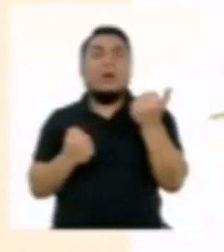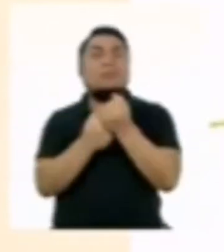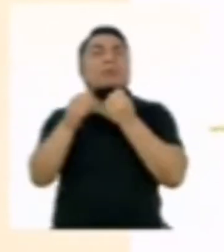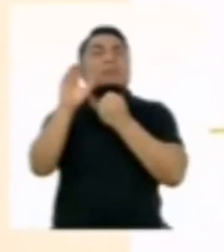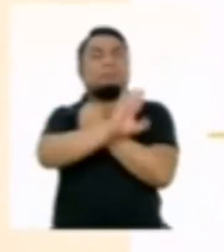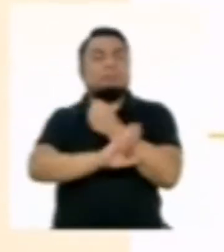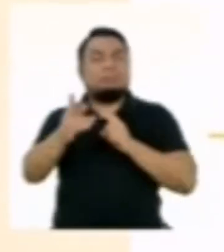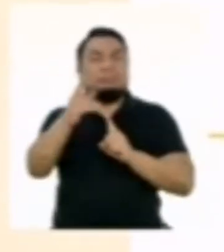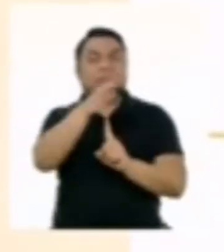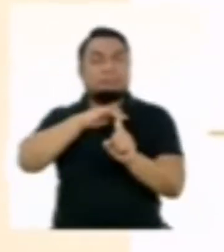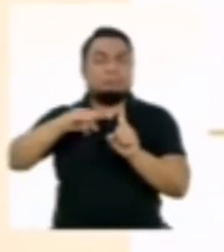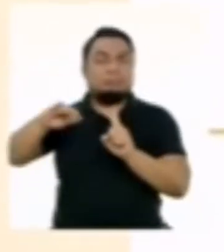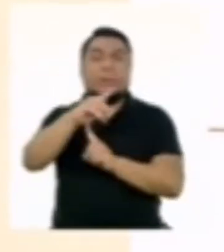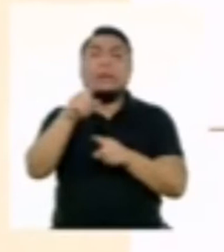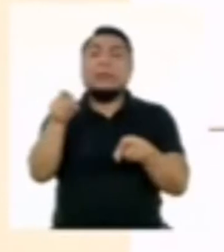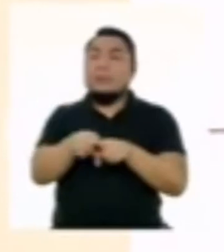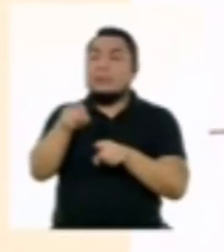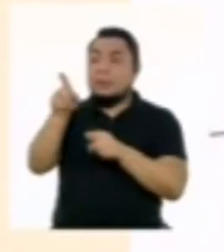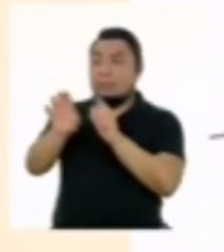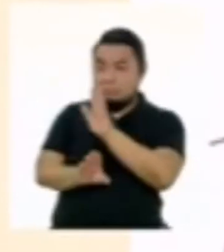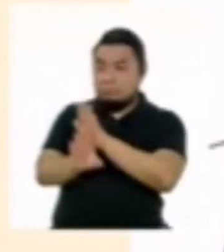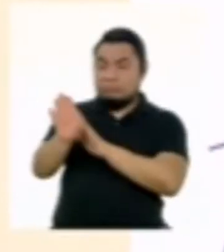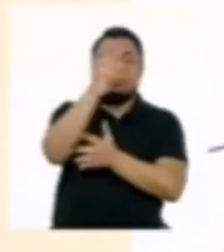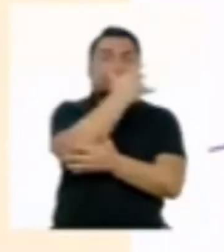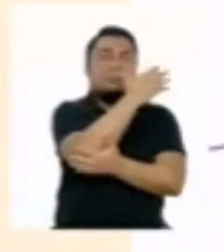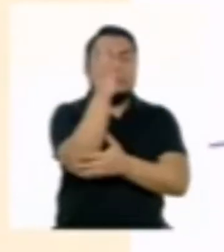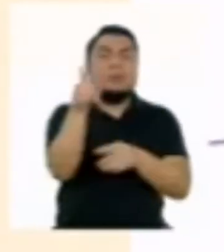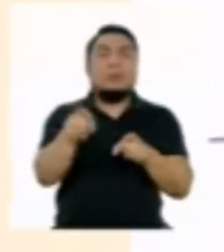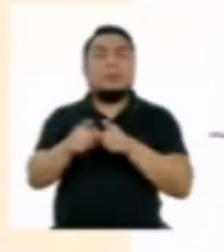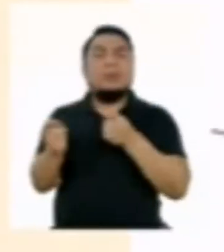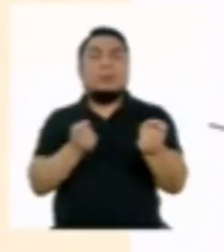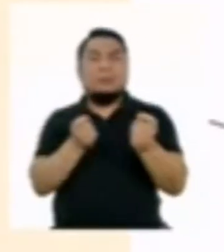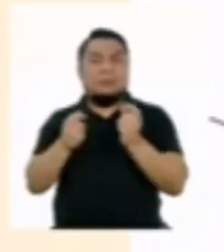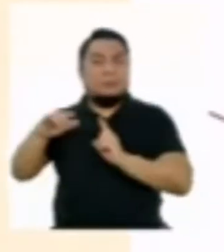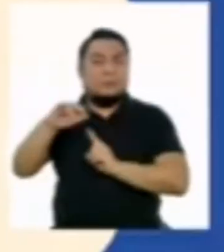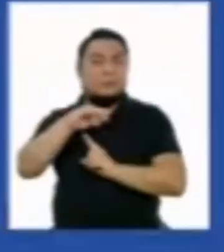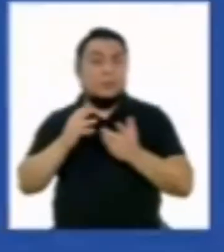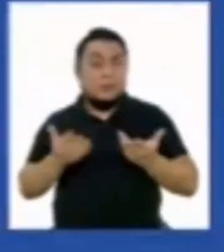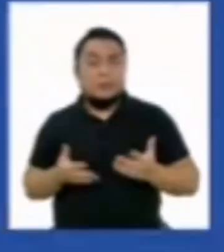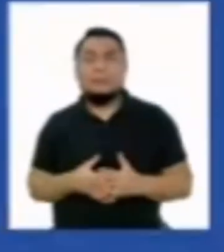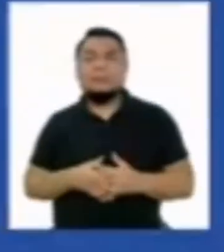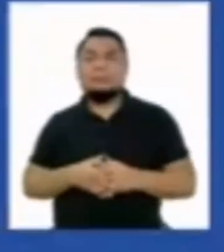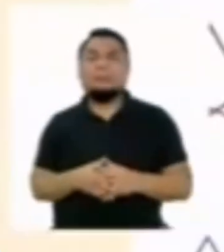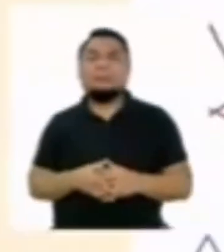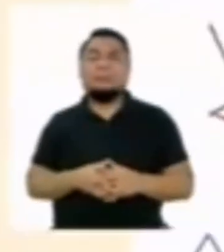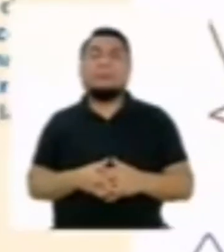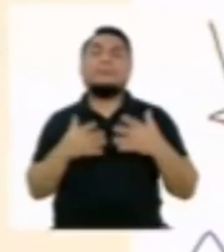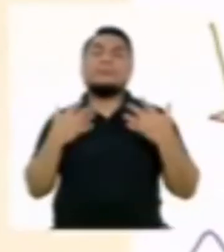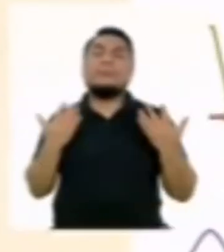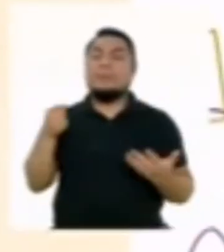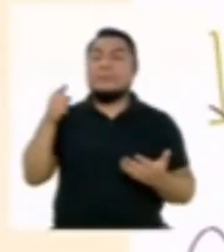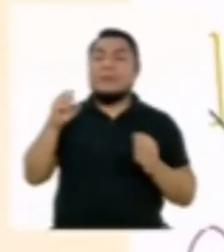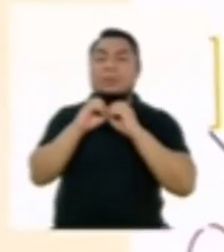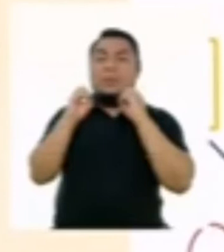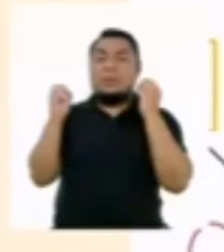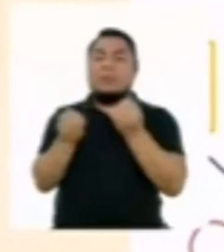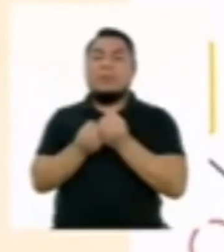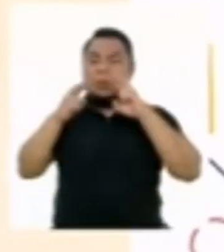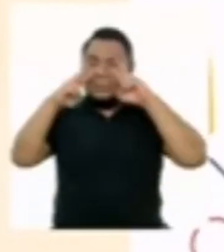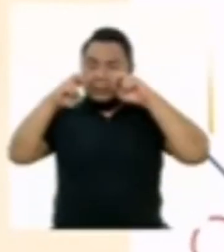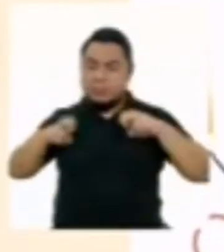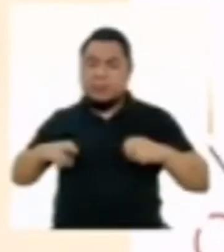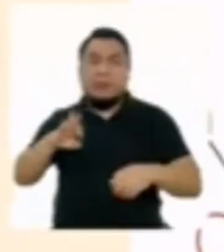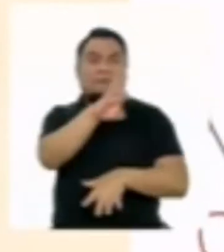En el marco del crecimiento verde y la gobernanza ambiental. El Organismo de